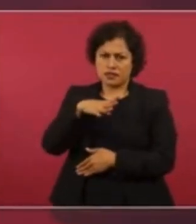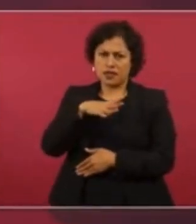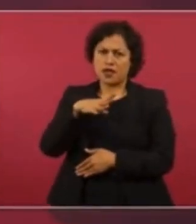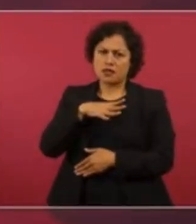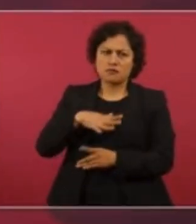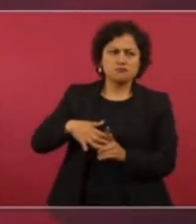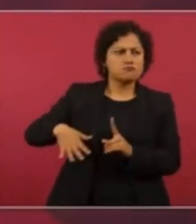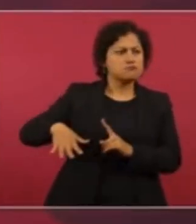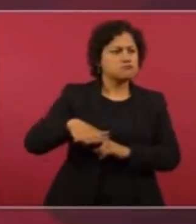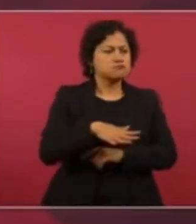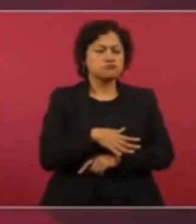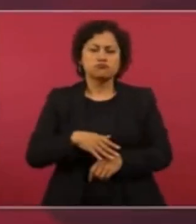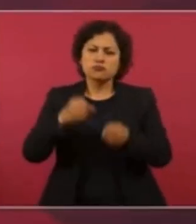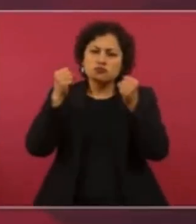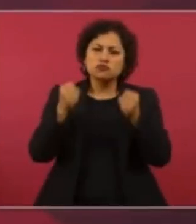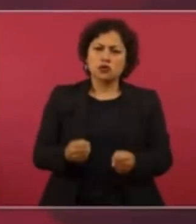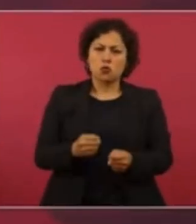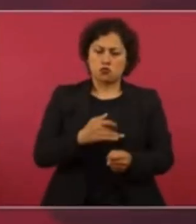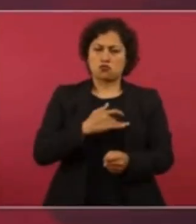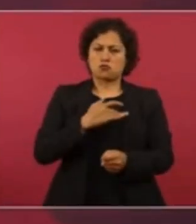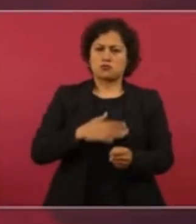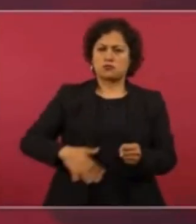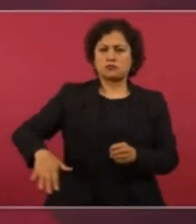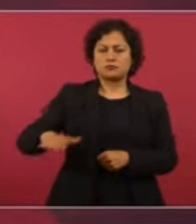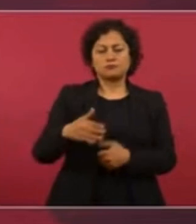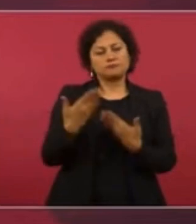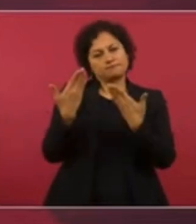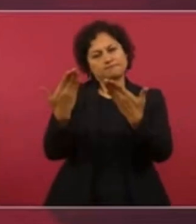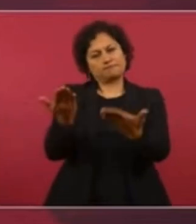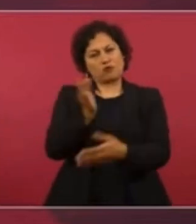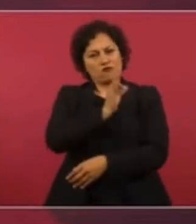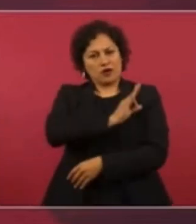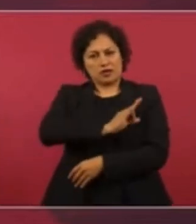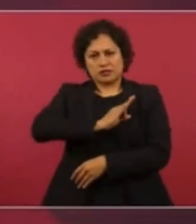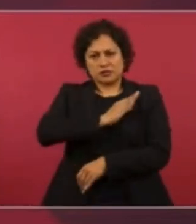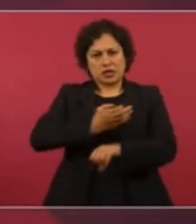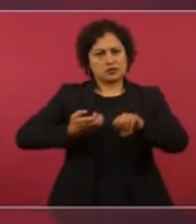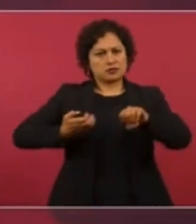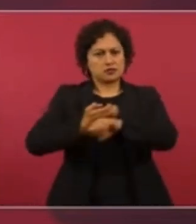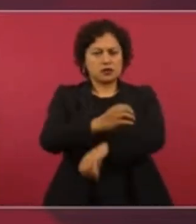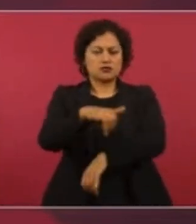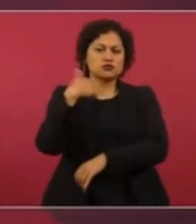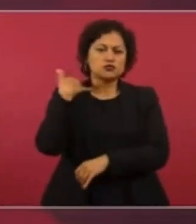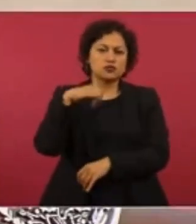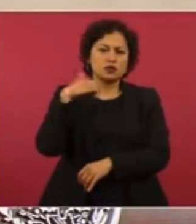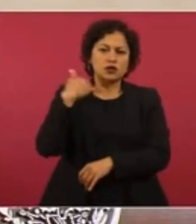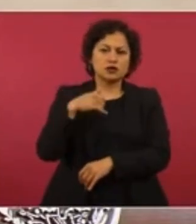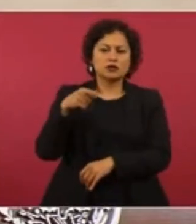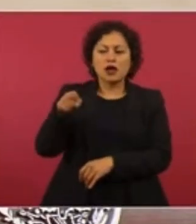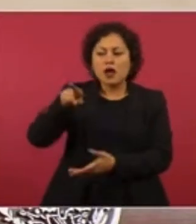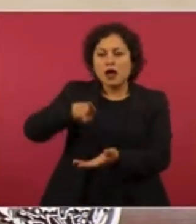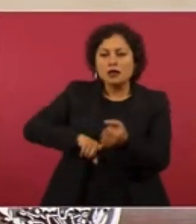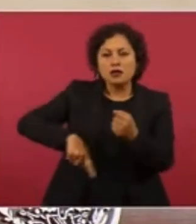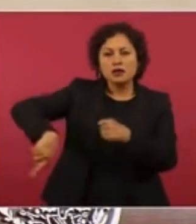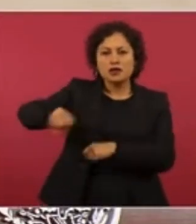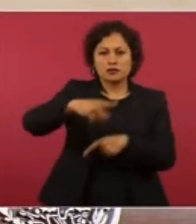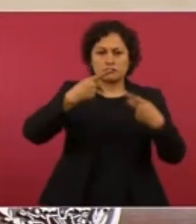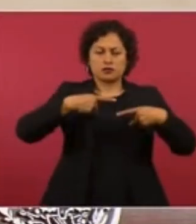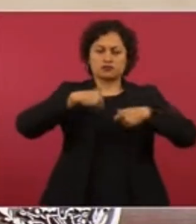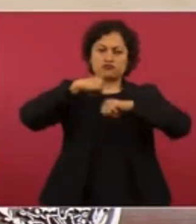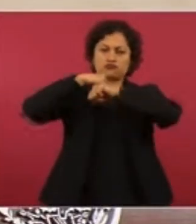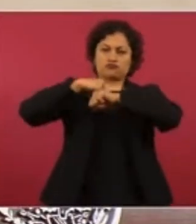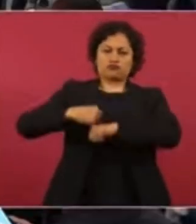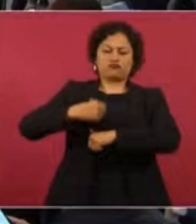nuestras felicitaciones al pueblo de Yucatán y a sus autoridades y desde luego